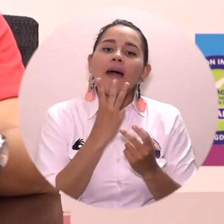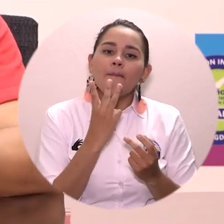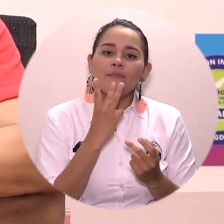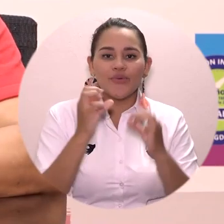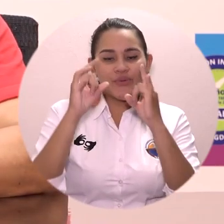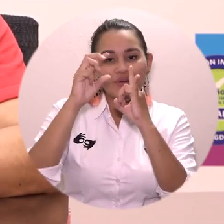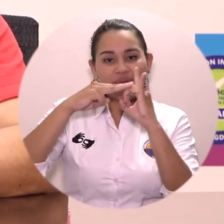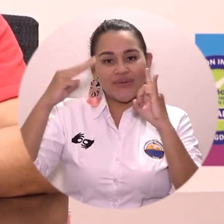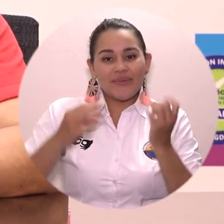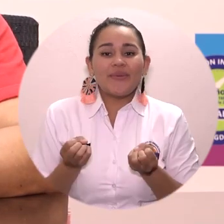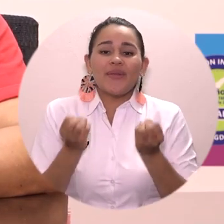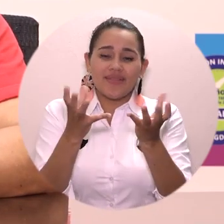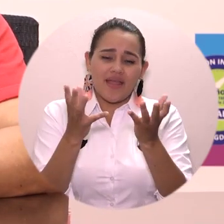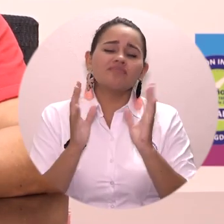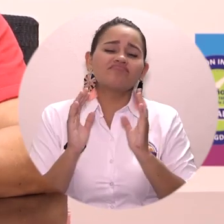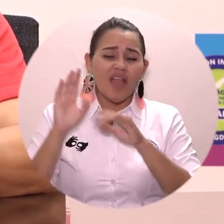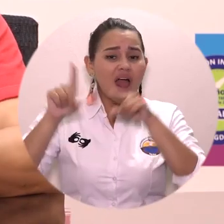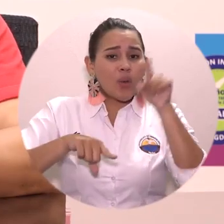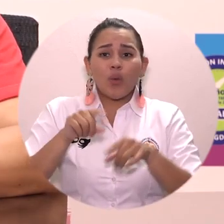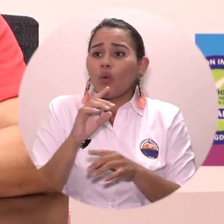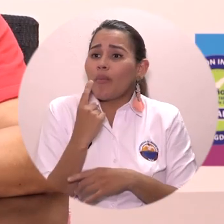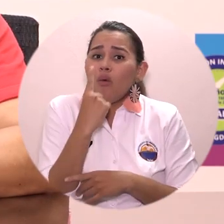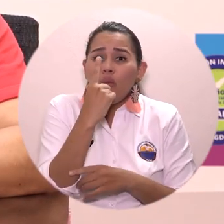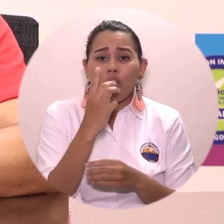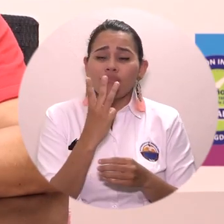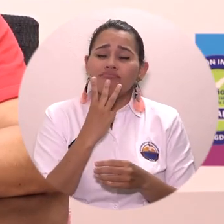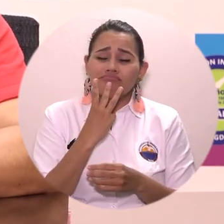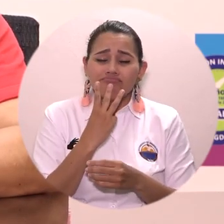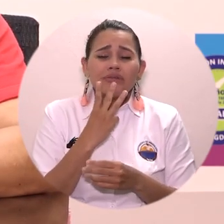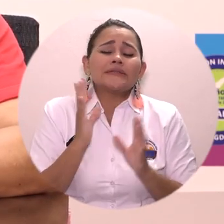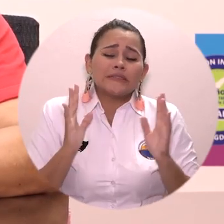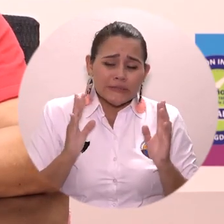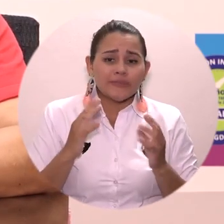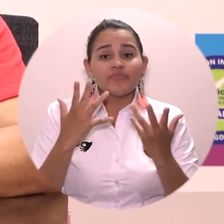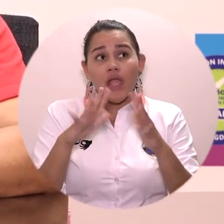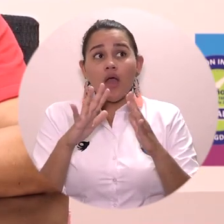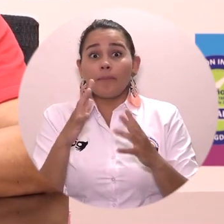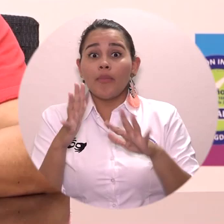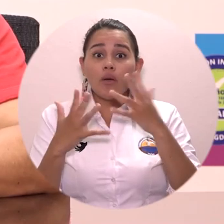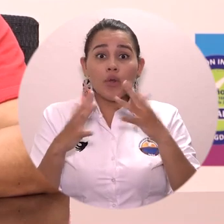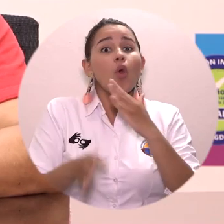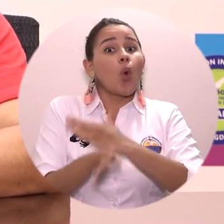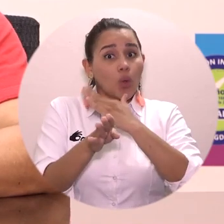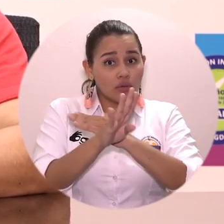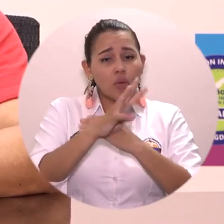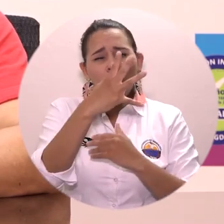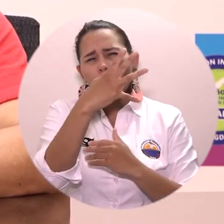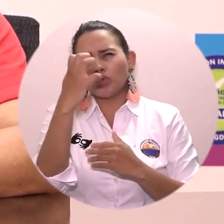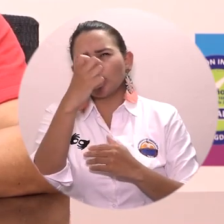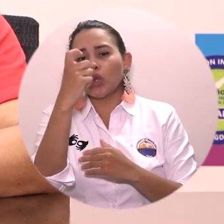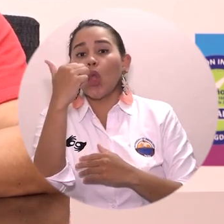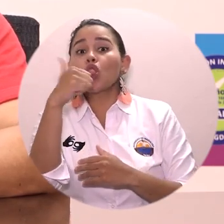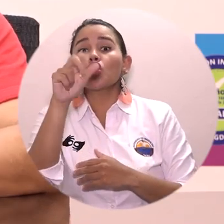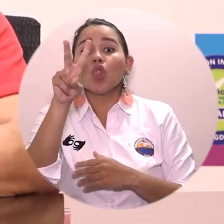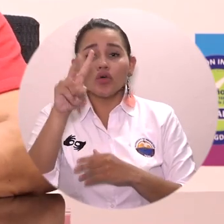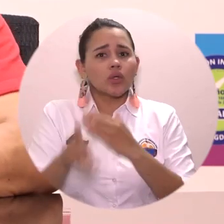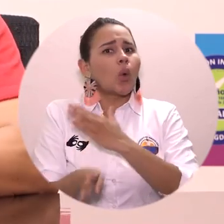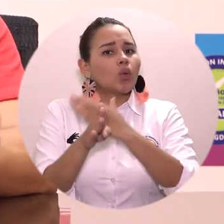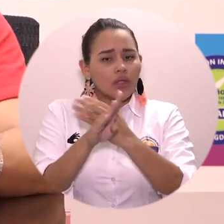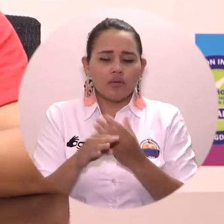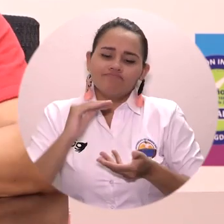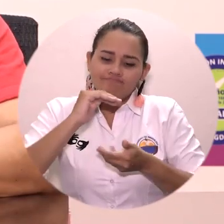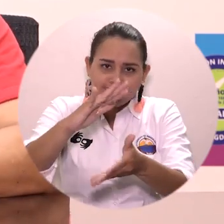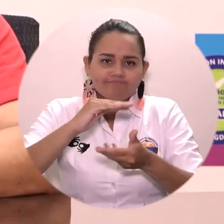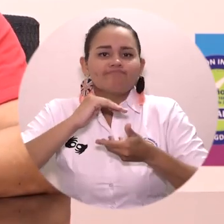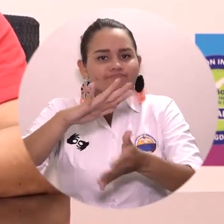veces puede ser su única forma de alimentarse, entonces hemos seguido entregando cerca de 412 almuerzos diarios todos estos días que se